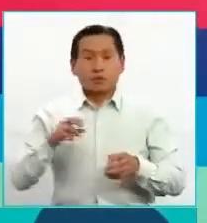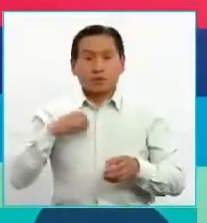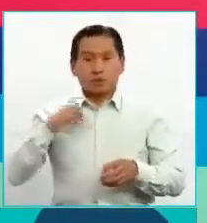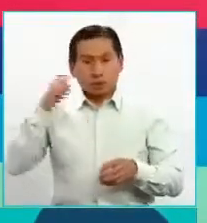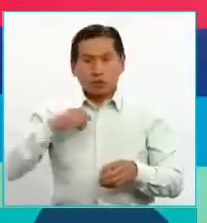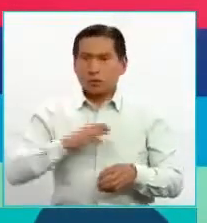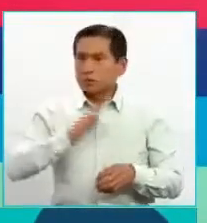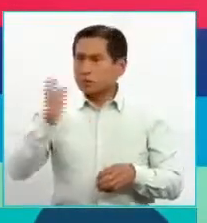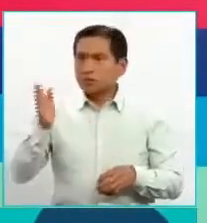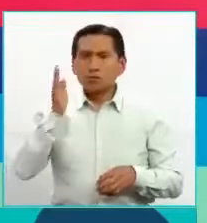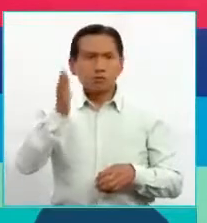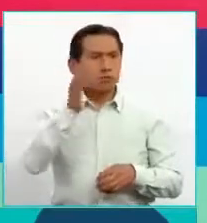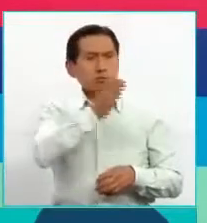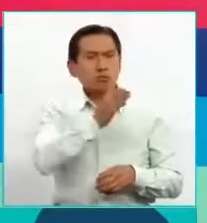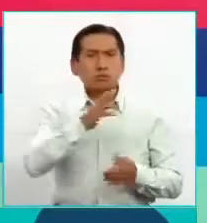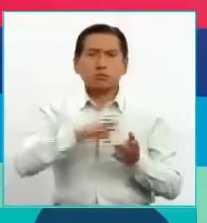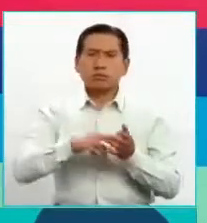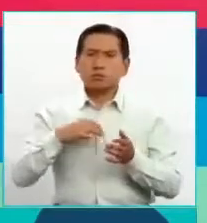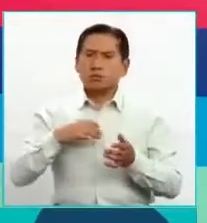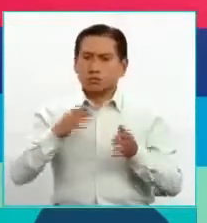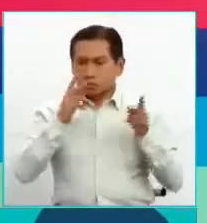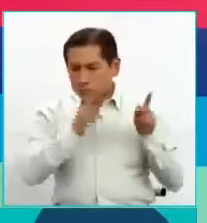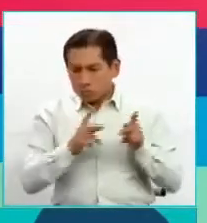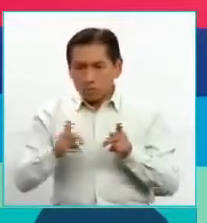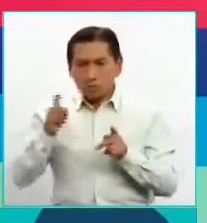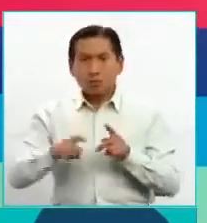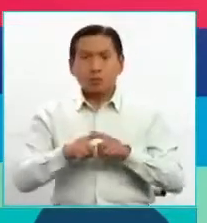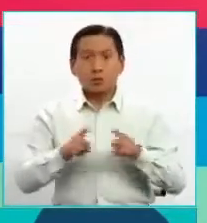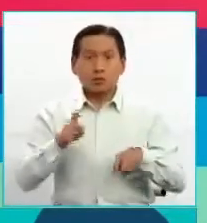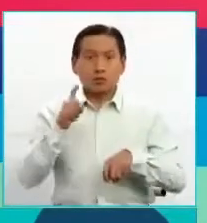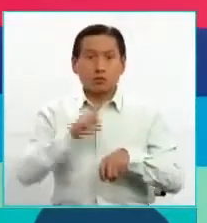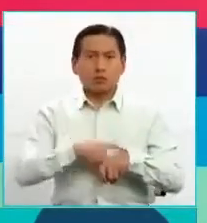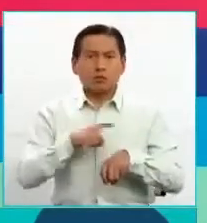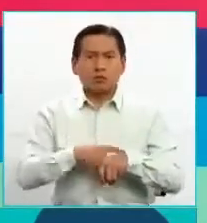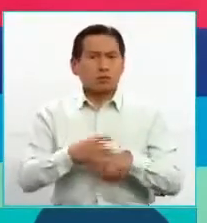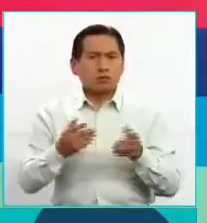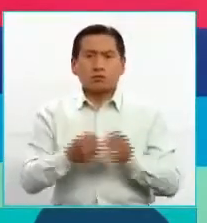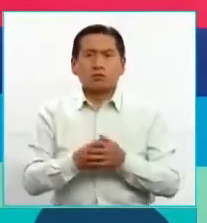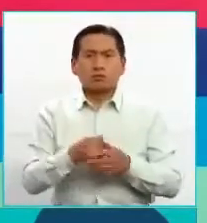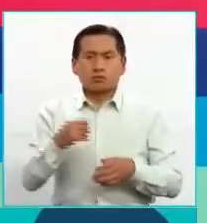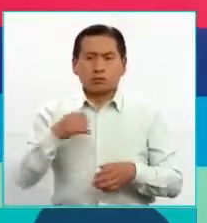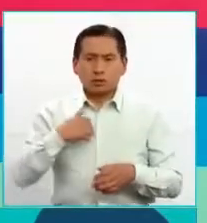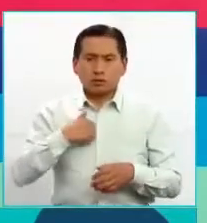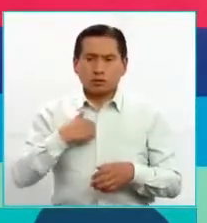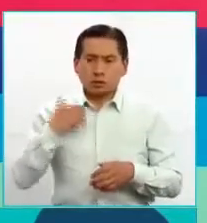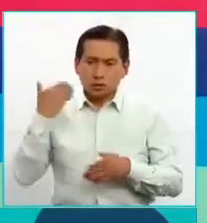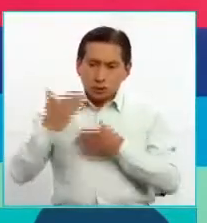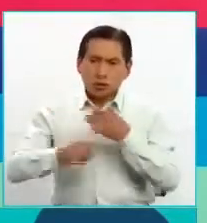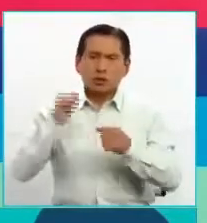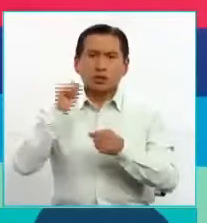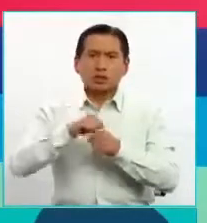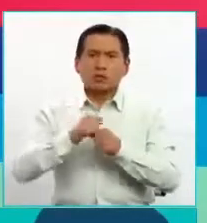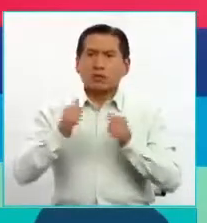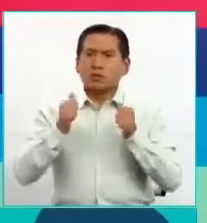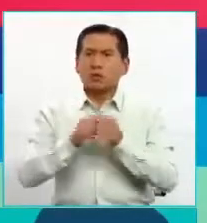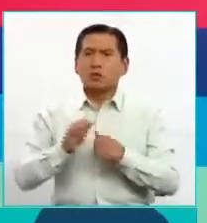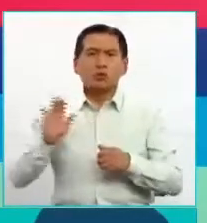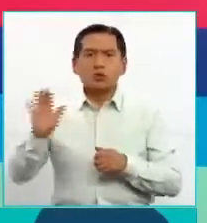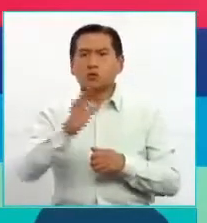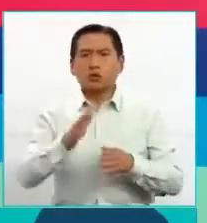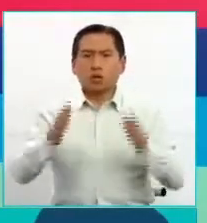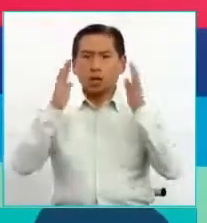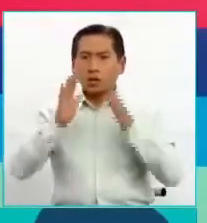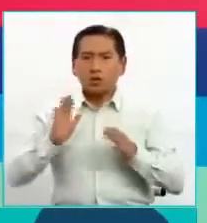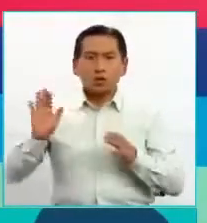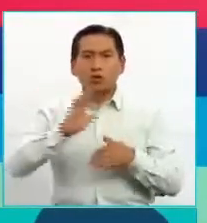que estar ahí, hay momentos que tienes que planificar, pero hay momentos que debes hacer la gestión juntamente con el pueblo, escuchando